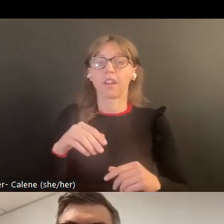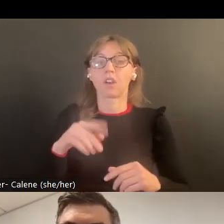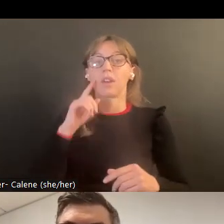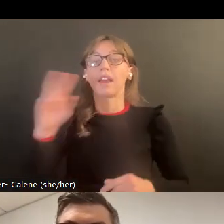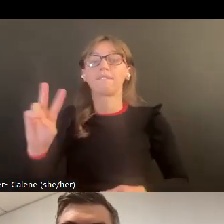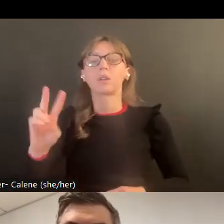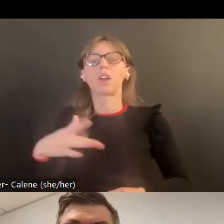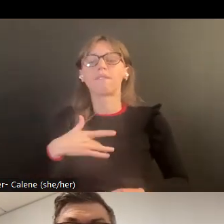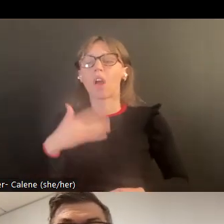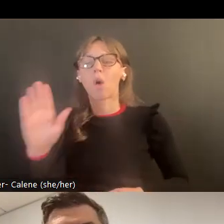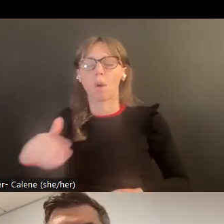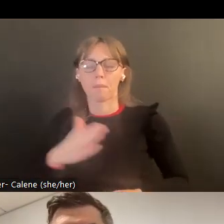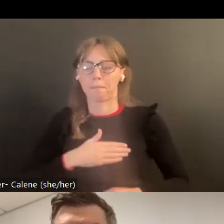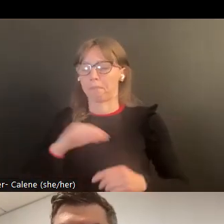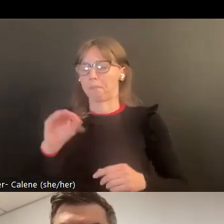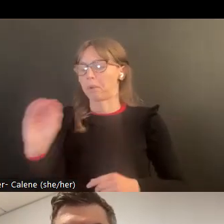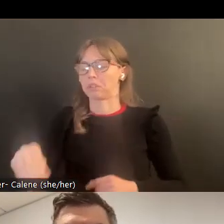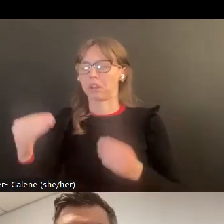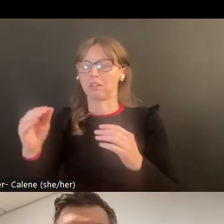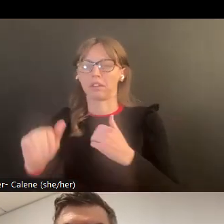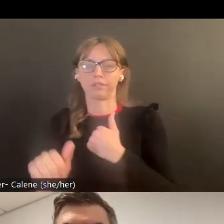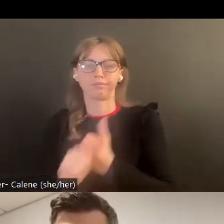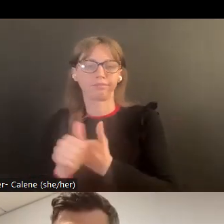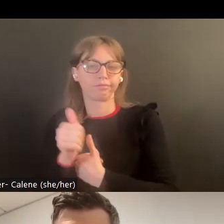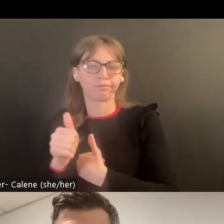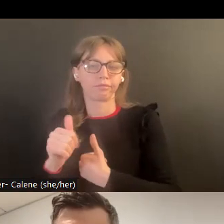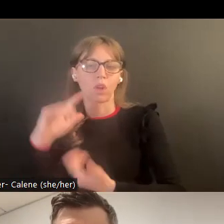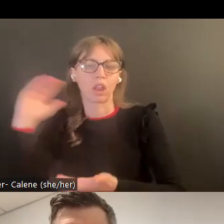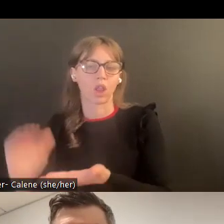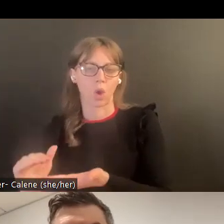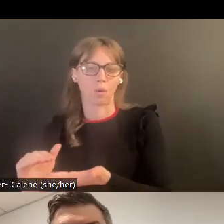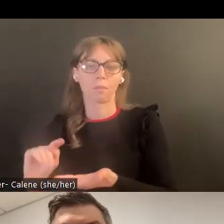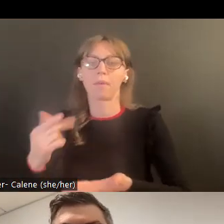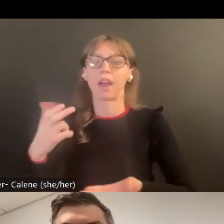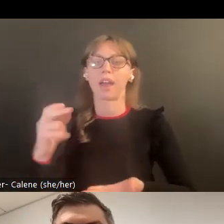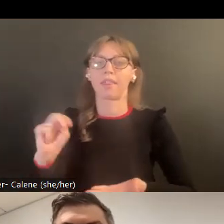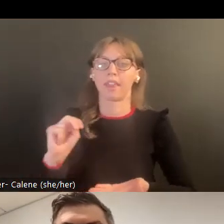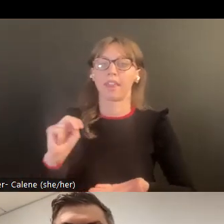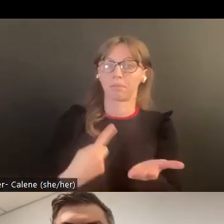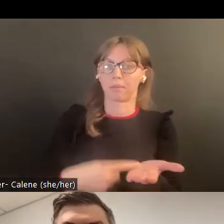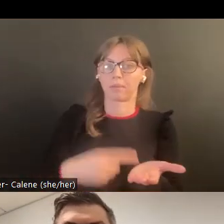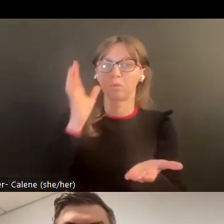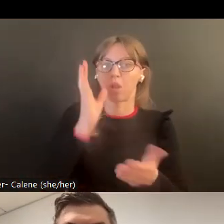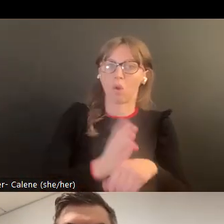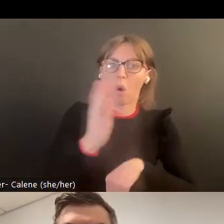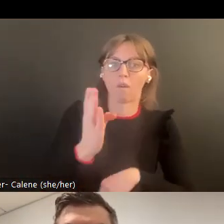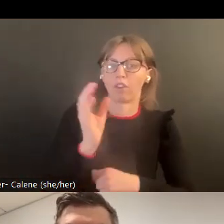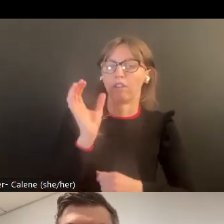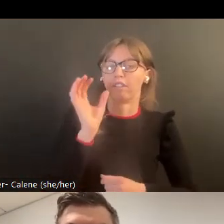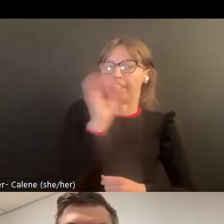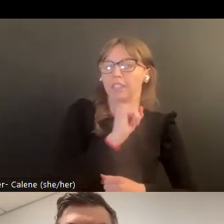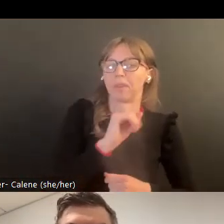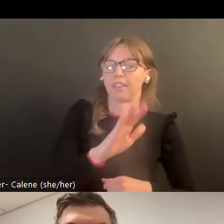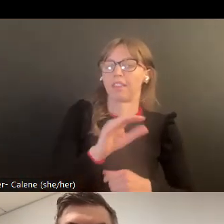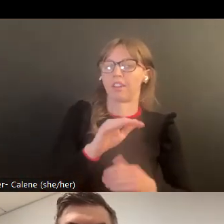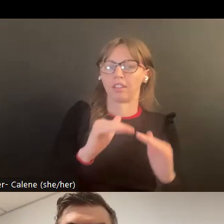Algunas personas van a subestimar lo que es su nivel de peligro, por lo menos en mi experiencia, sobreestimar lo que es su